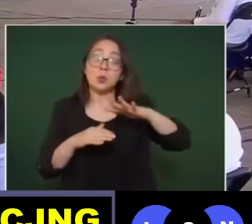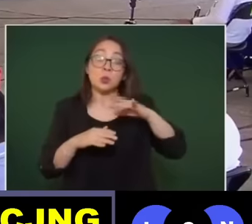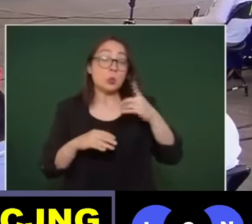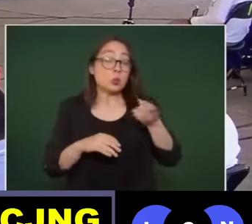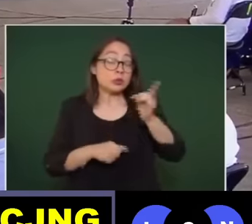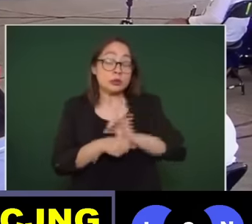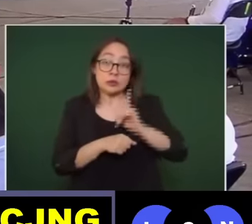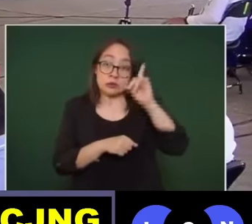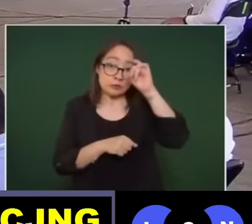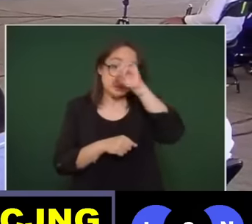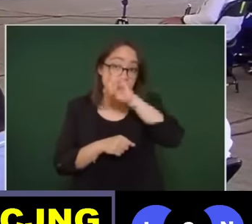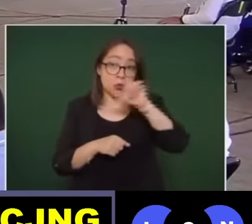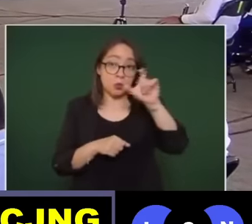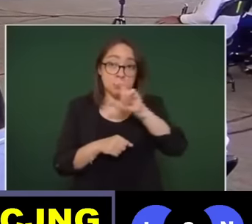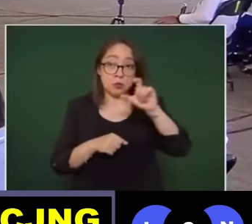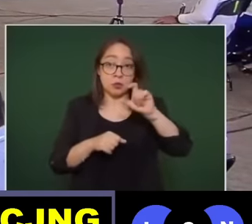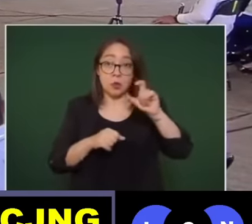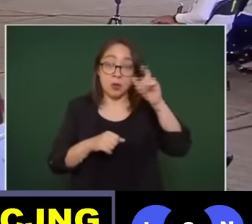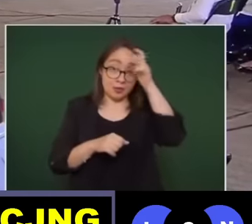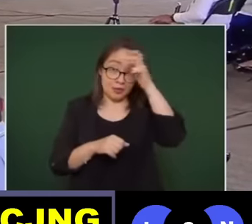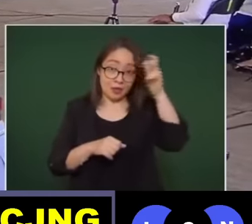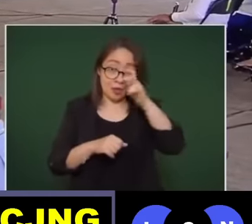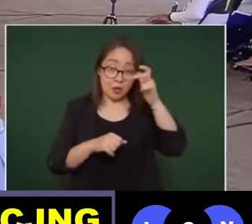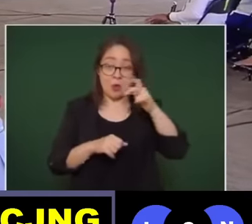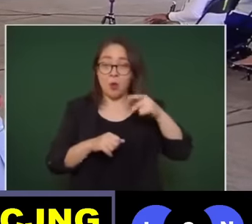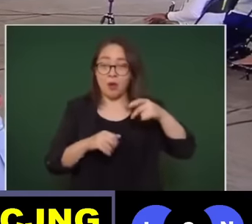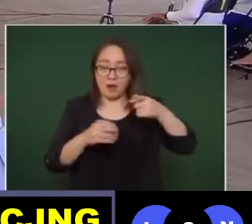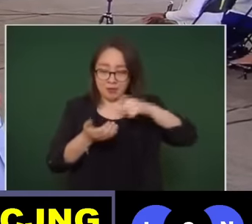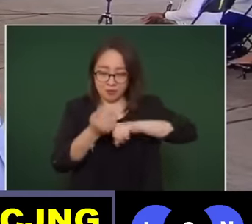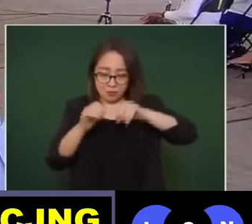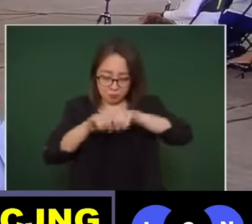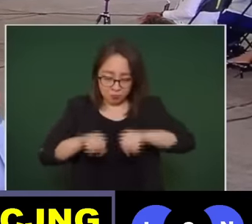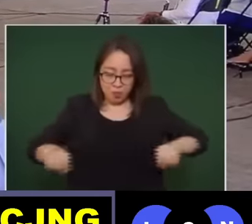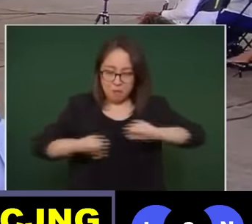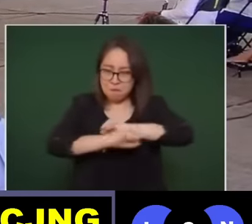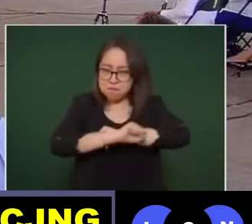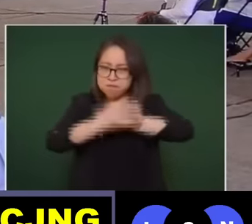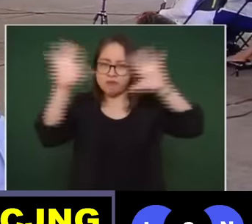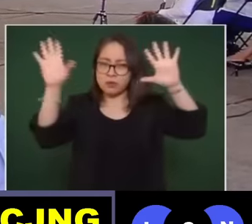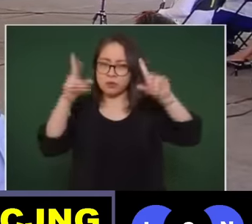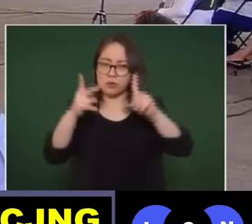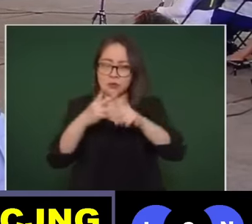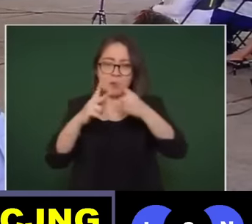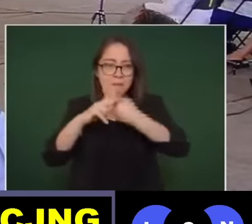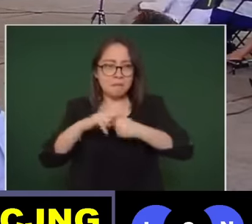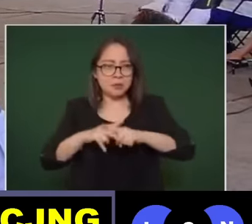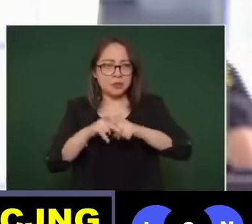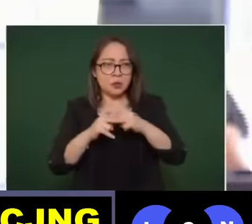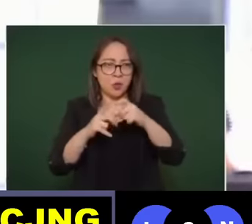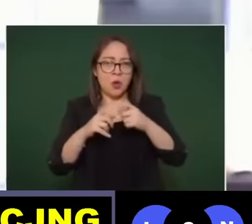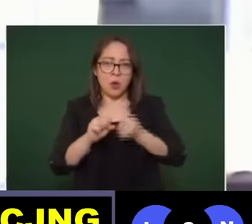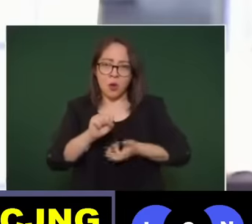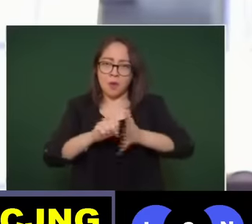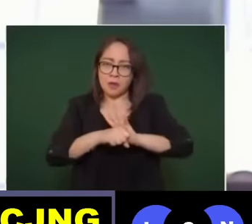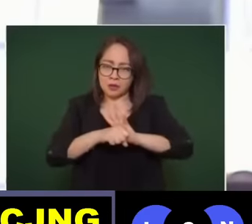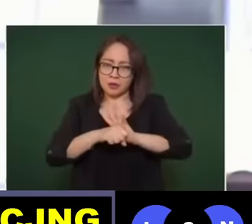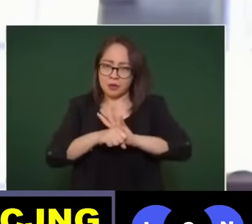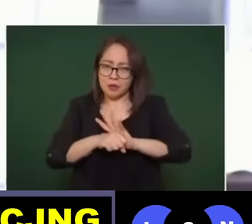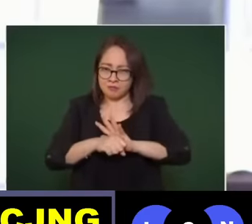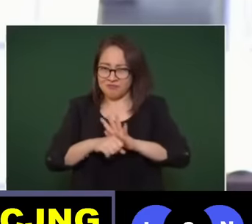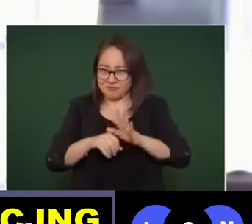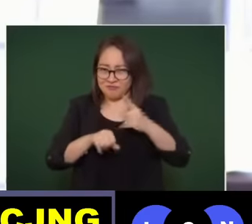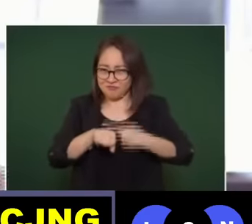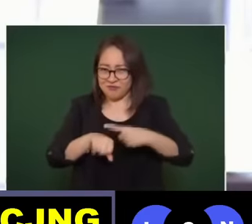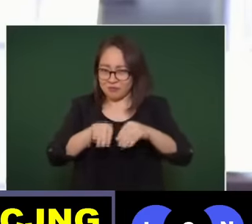complicados la explosión en Hidalgo del ducto también el inicio del COVID pero retomar nuevamente esto presidente cuál fue